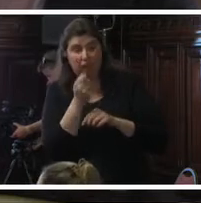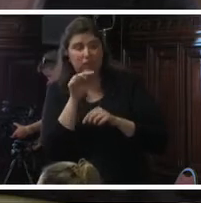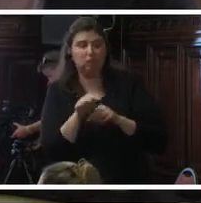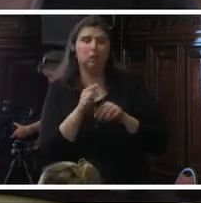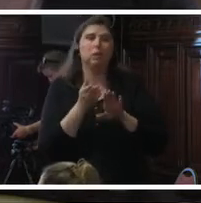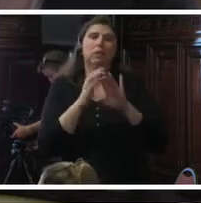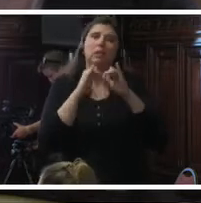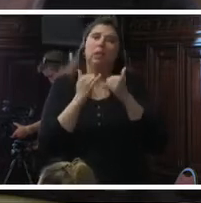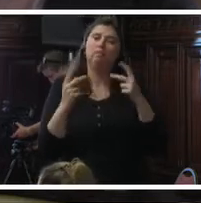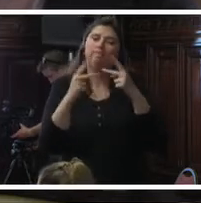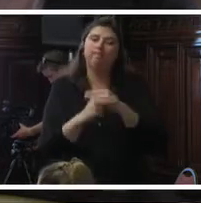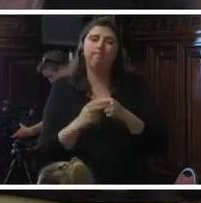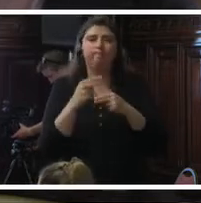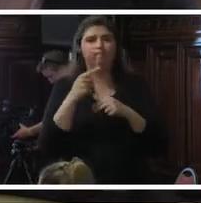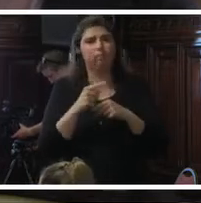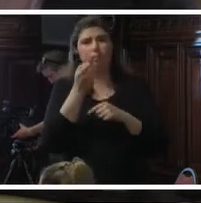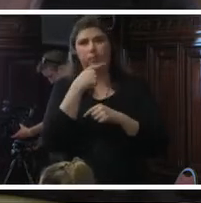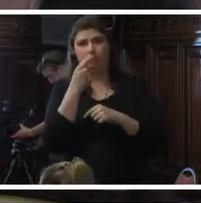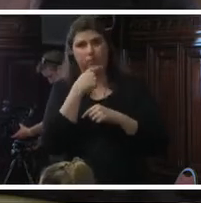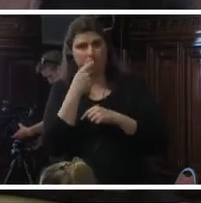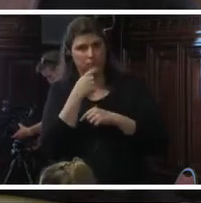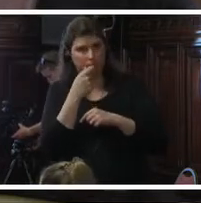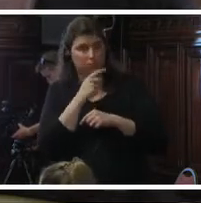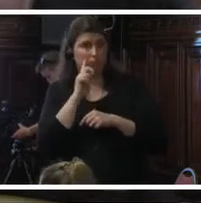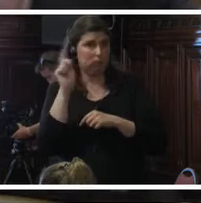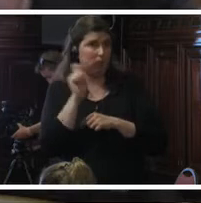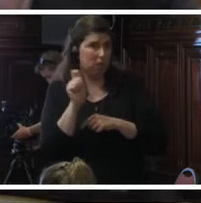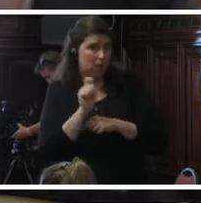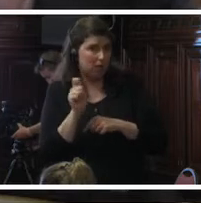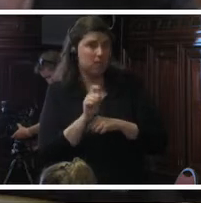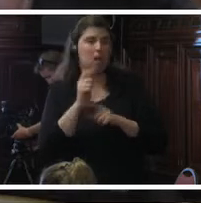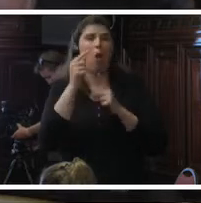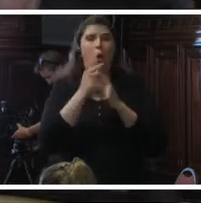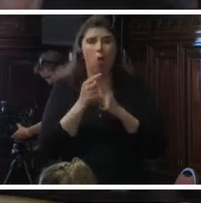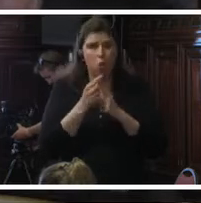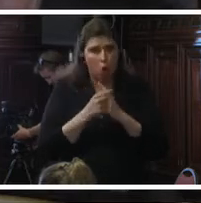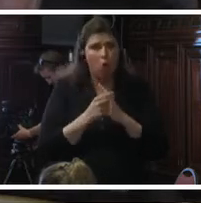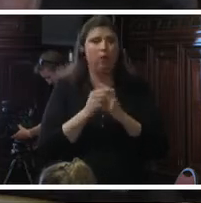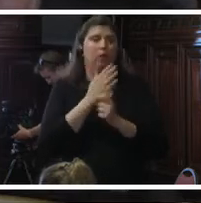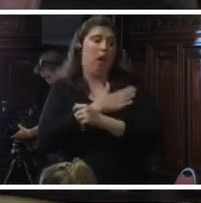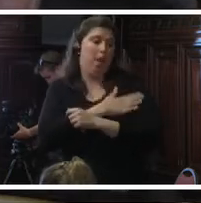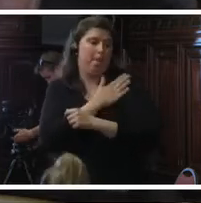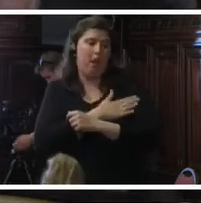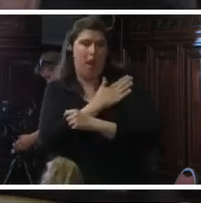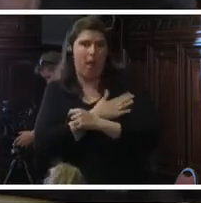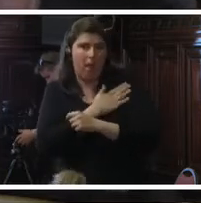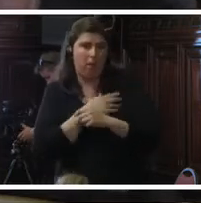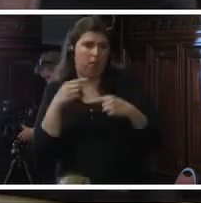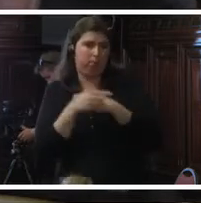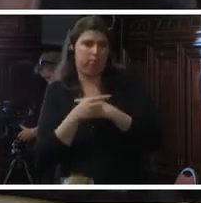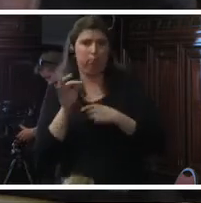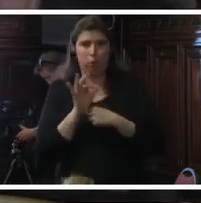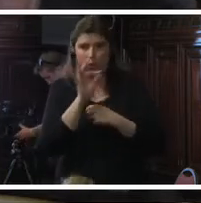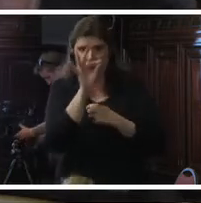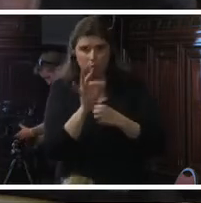métodos anticonceptivos, incluyendo la anticoncepción oral de emergencia, condones, repelentes y demás mecanismos de vigilancia y